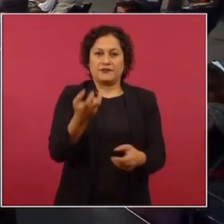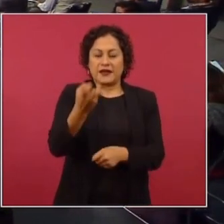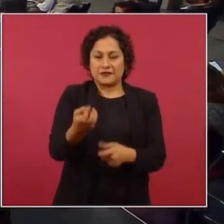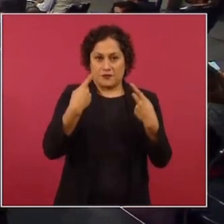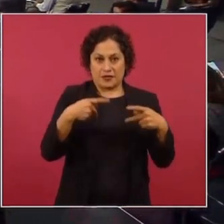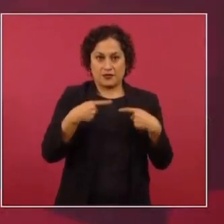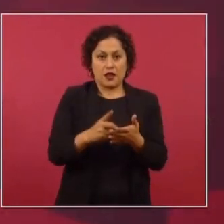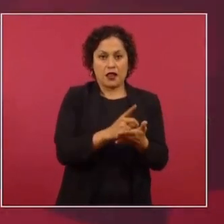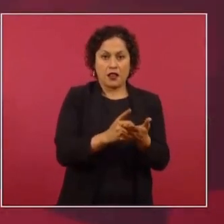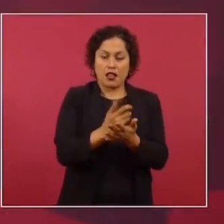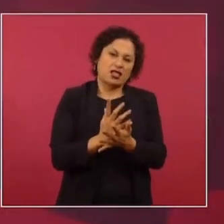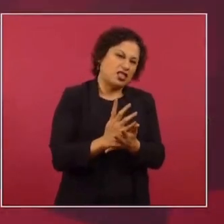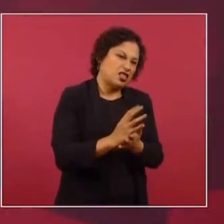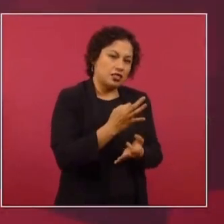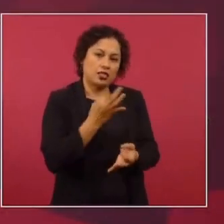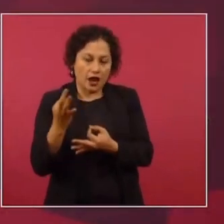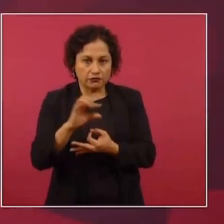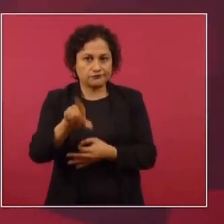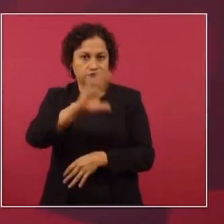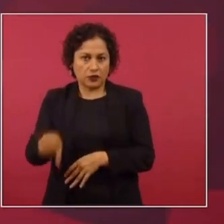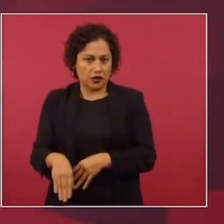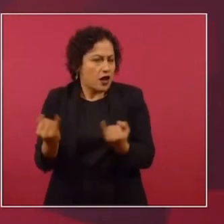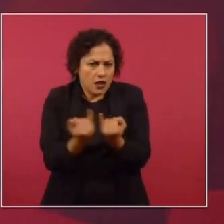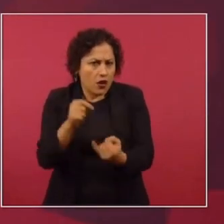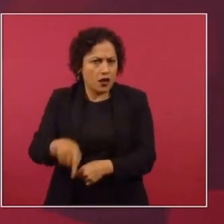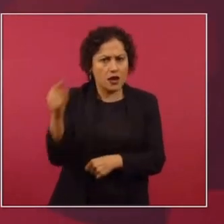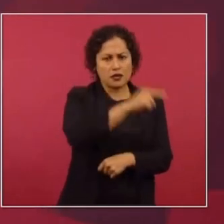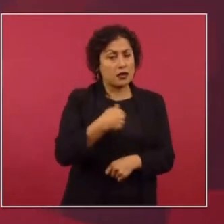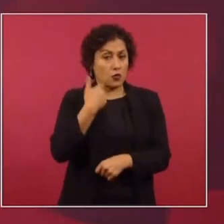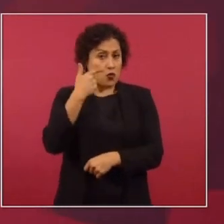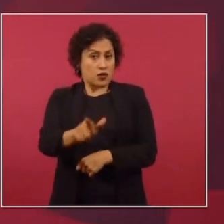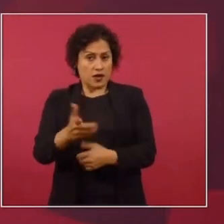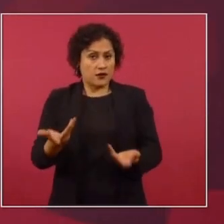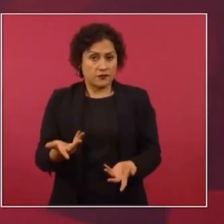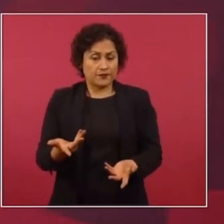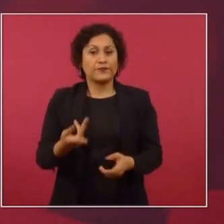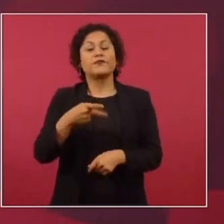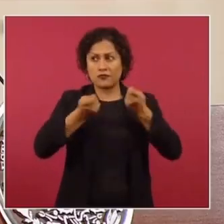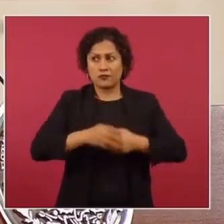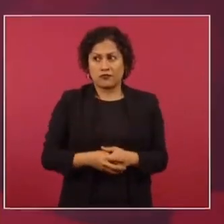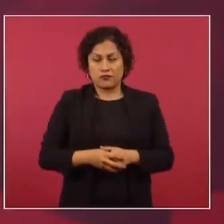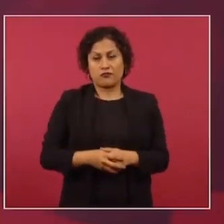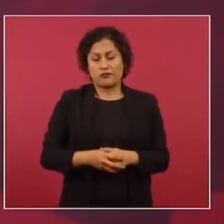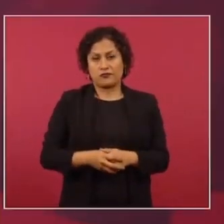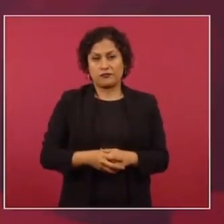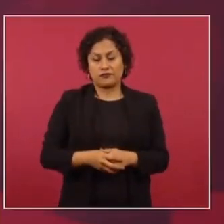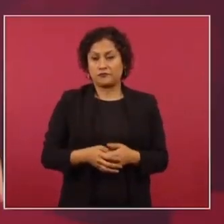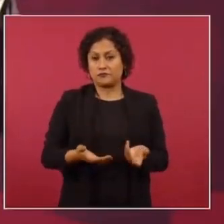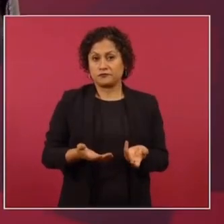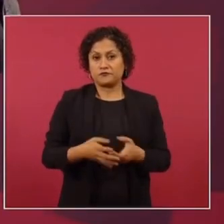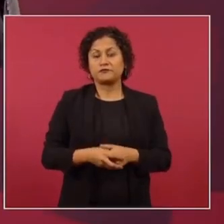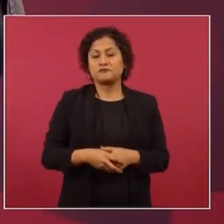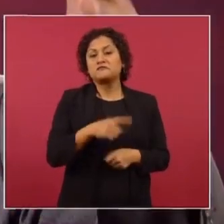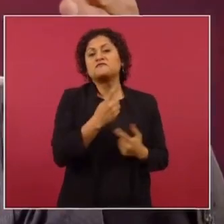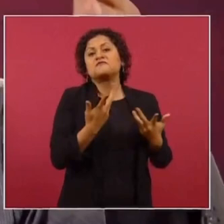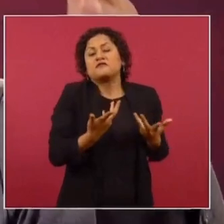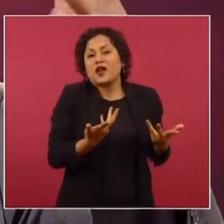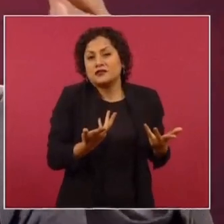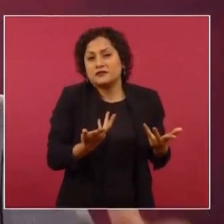en el consumo de droga, pero él debería de estar atendiendo las causas. ¿Qué ha hecho